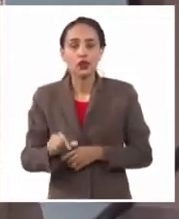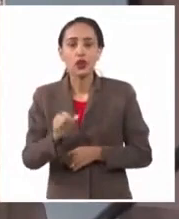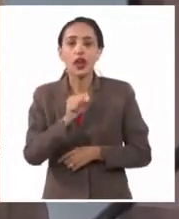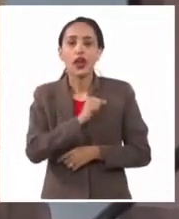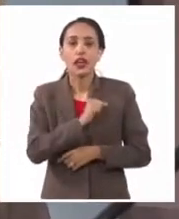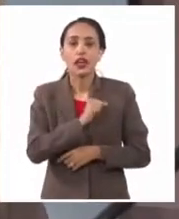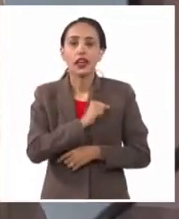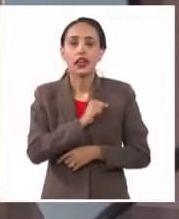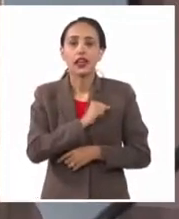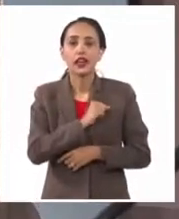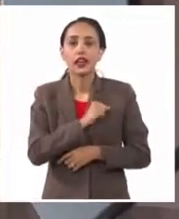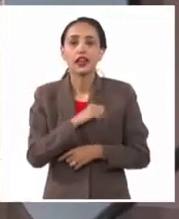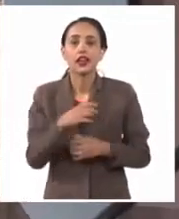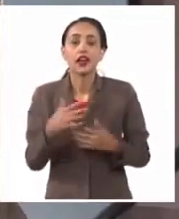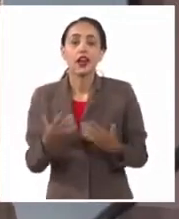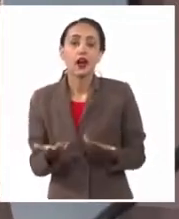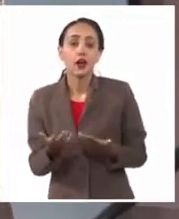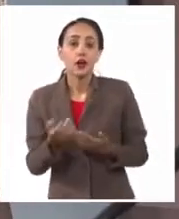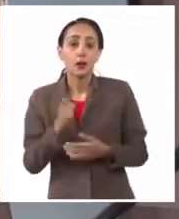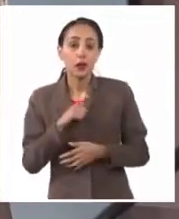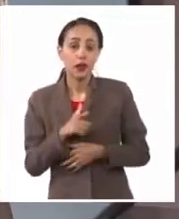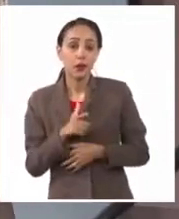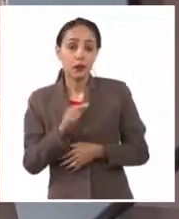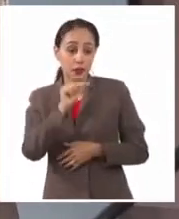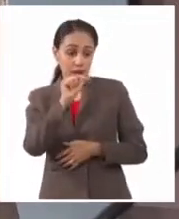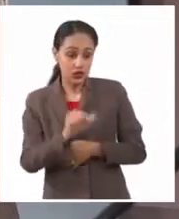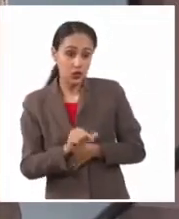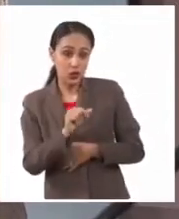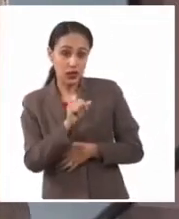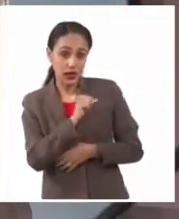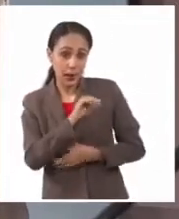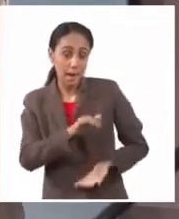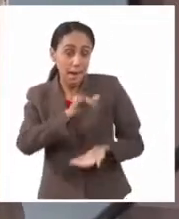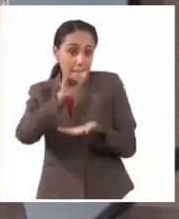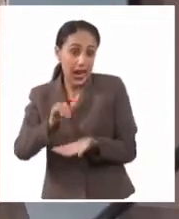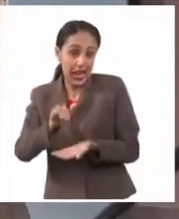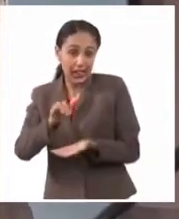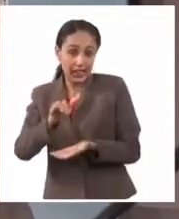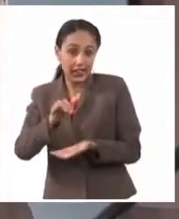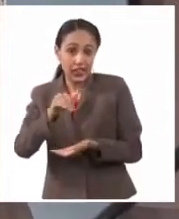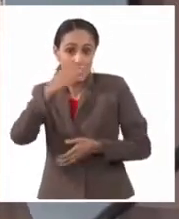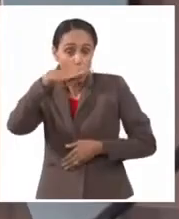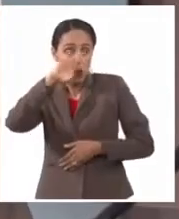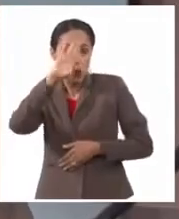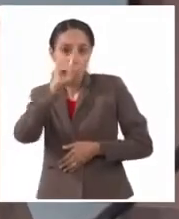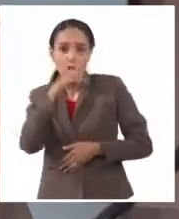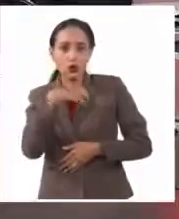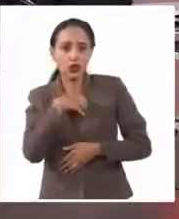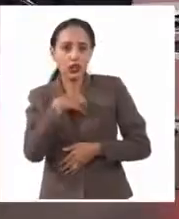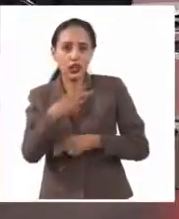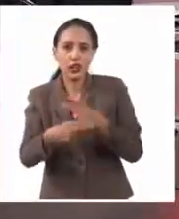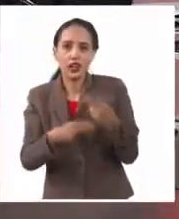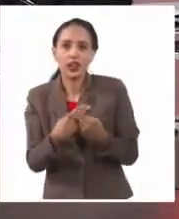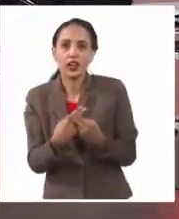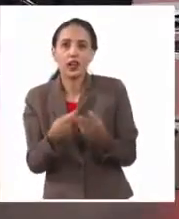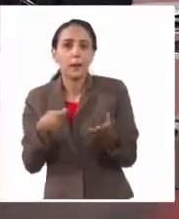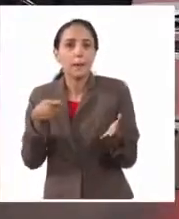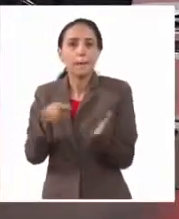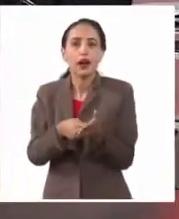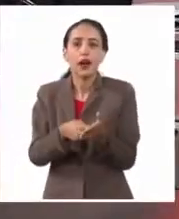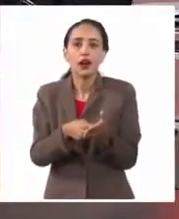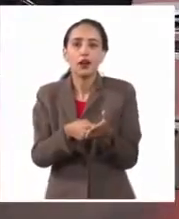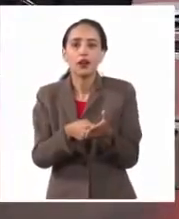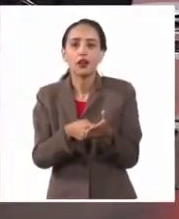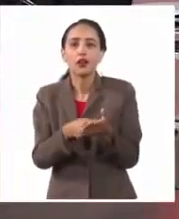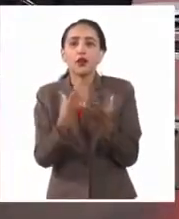que la persona, el beneficiario del paquete en el país, pues no tuviera que hacer erogación monetaria. muchos paqueticos de un